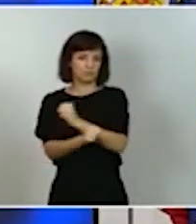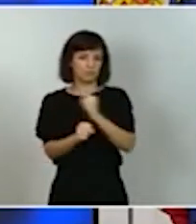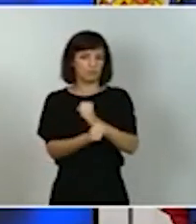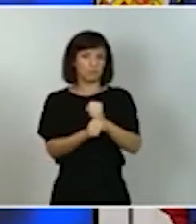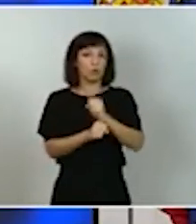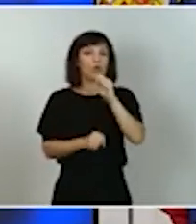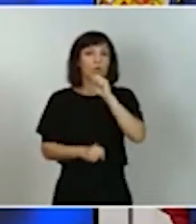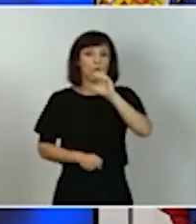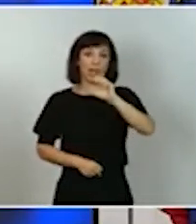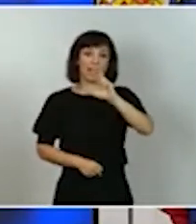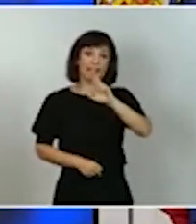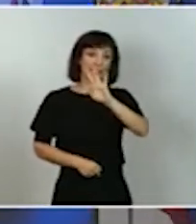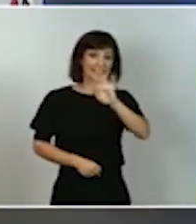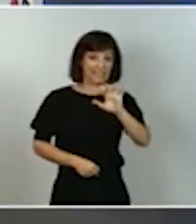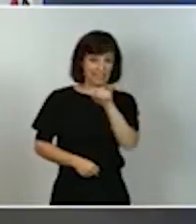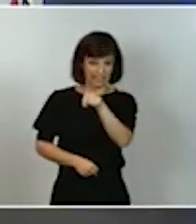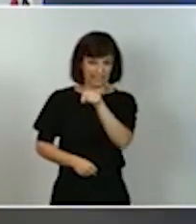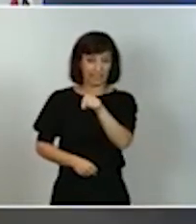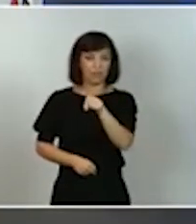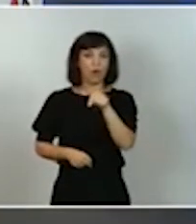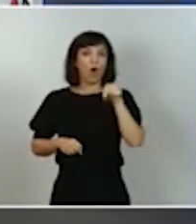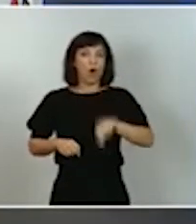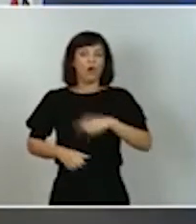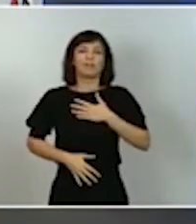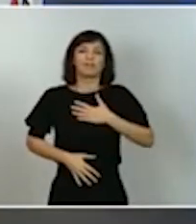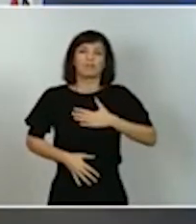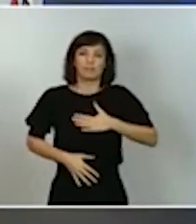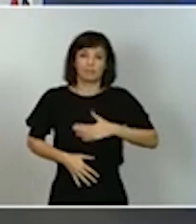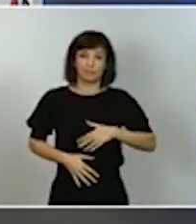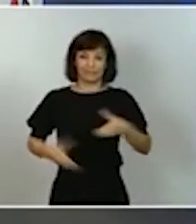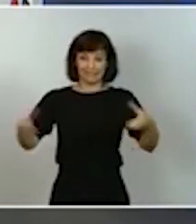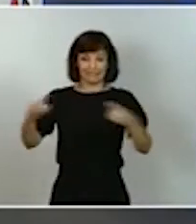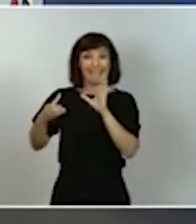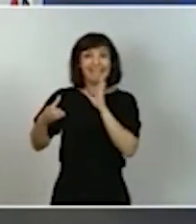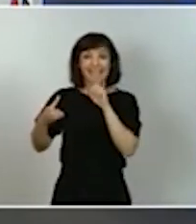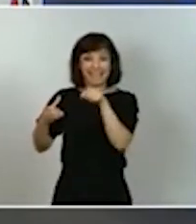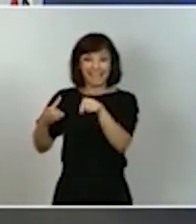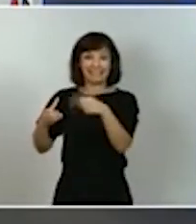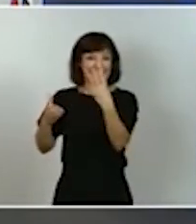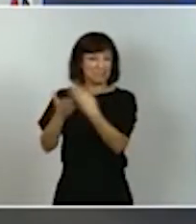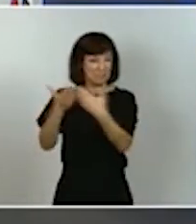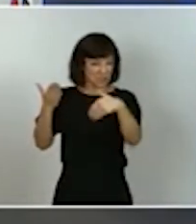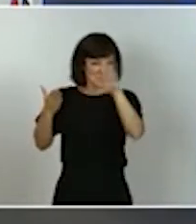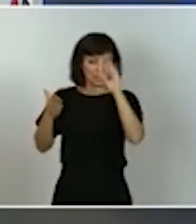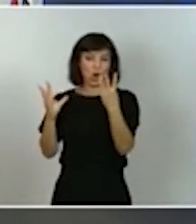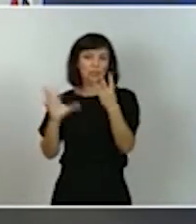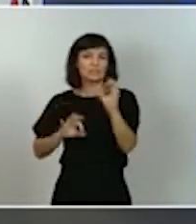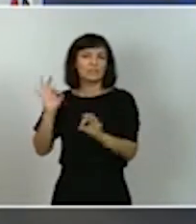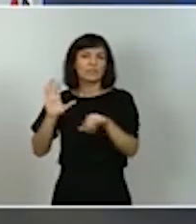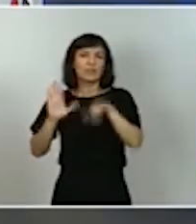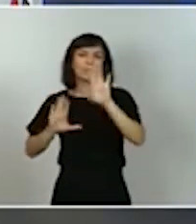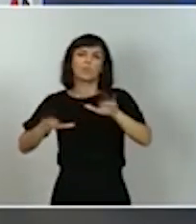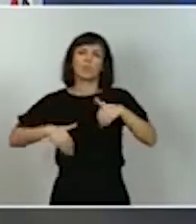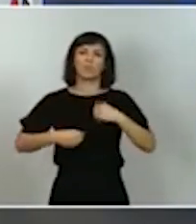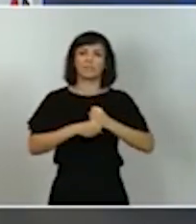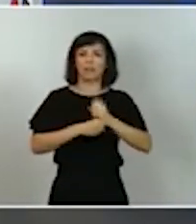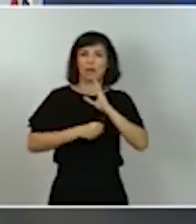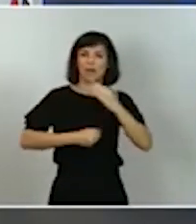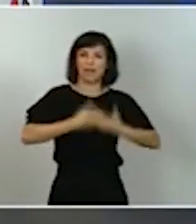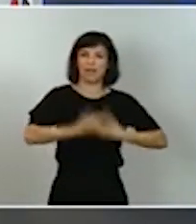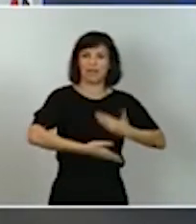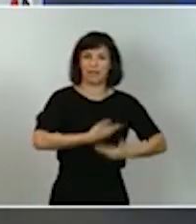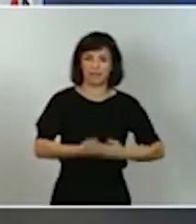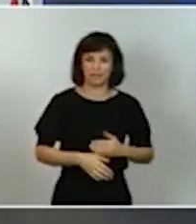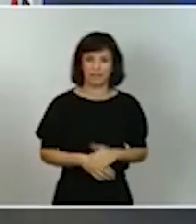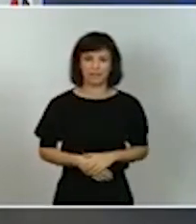empleo. Y hoy, afortunadamente, más del 80% de esos trabajadores y trabajadoras ha vuelto a su puesto de trabajo. Pusimos en